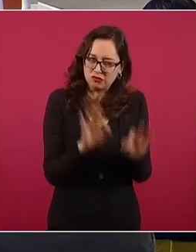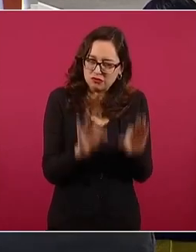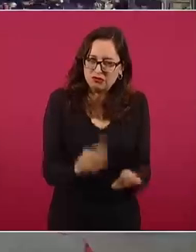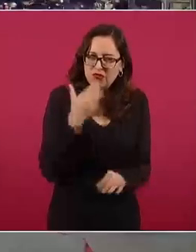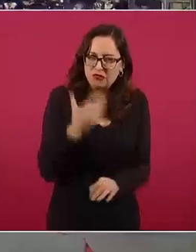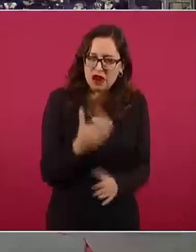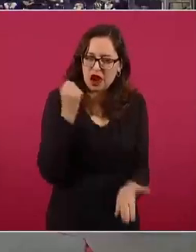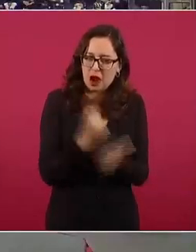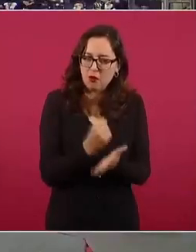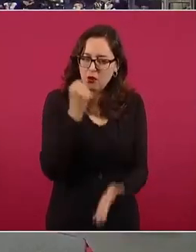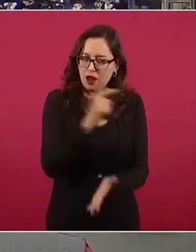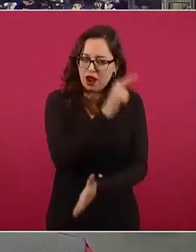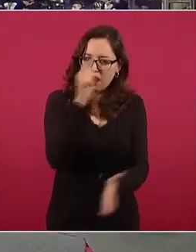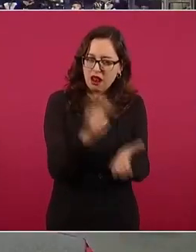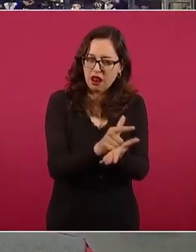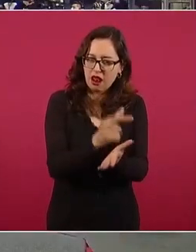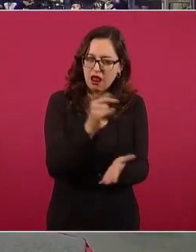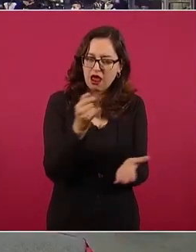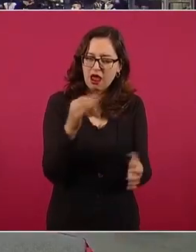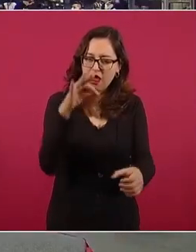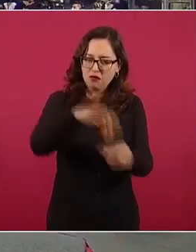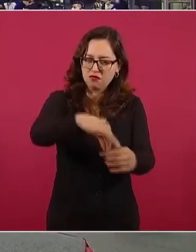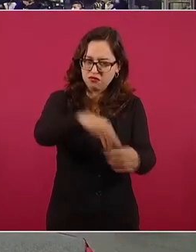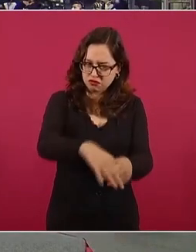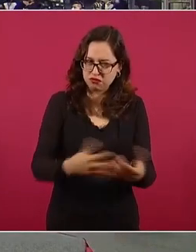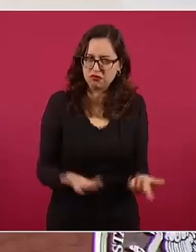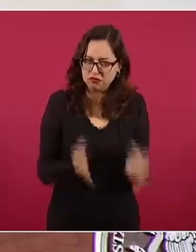pero son responsables ante el pueblo,